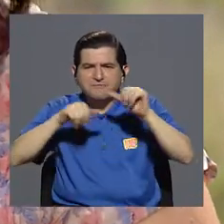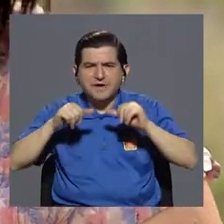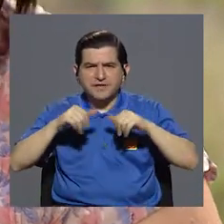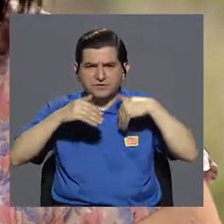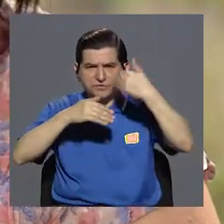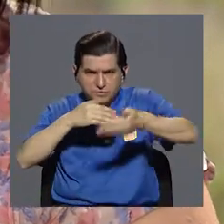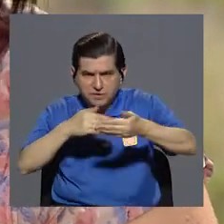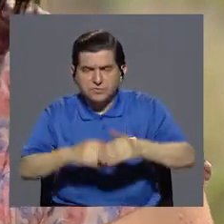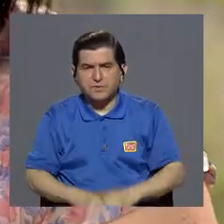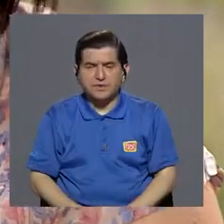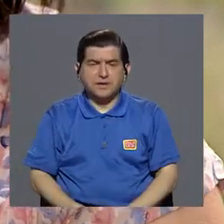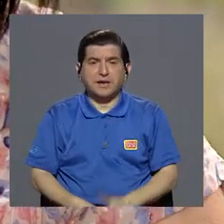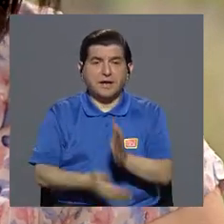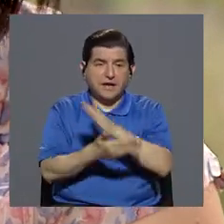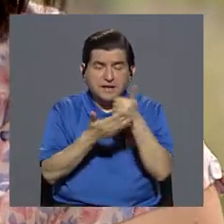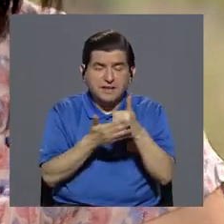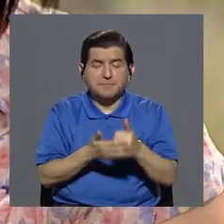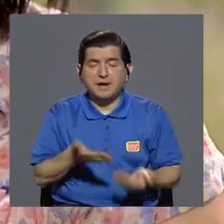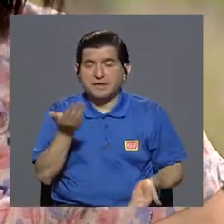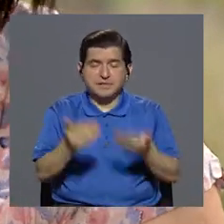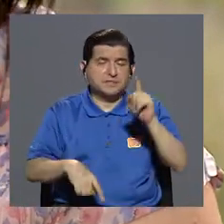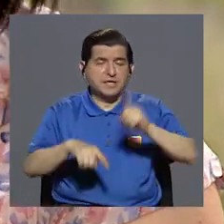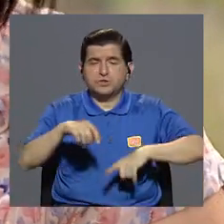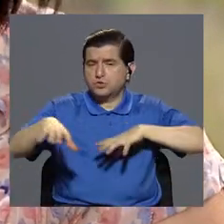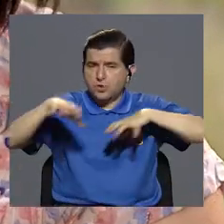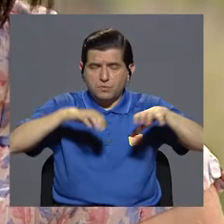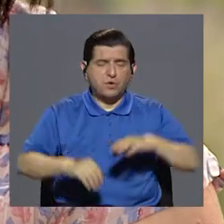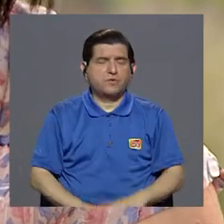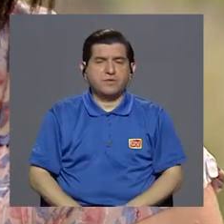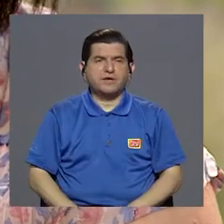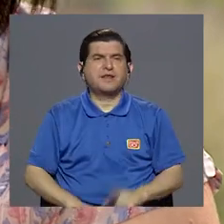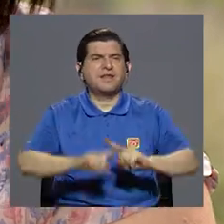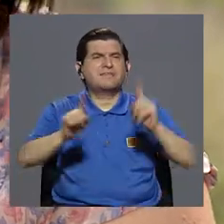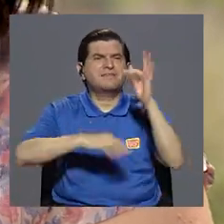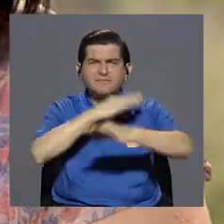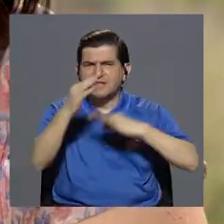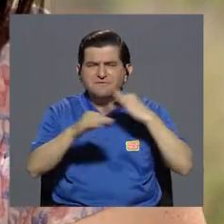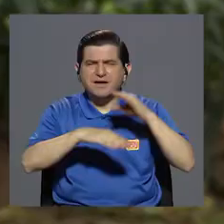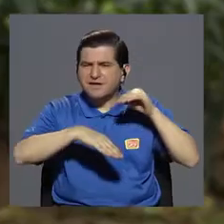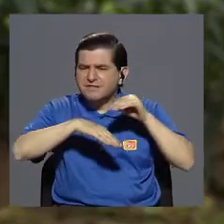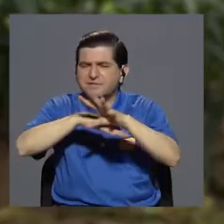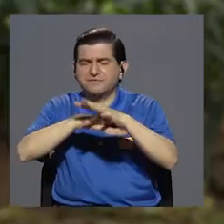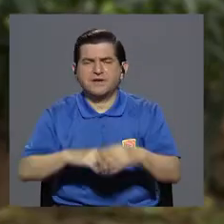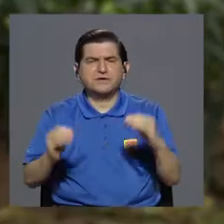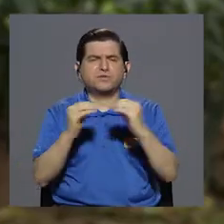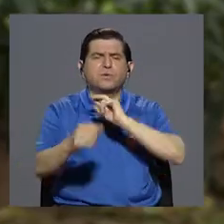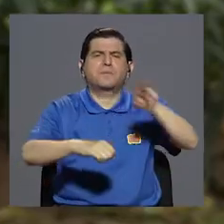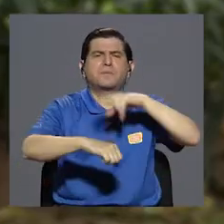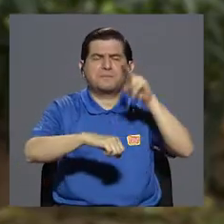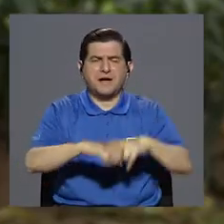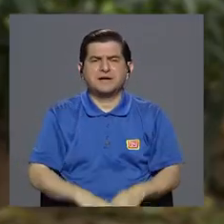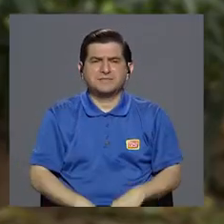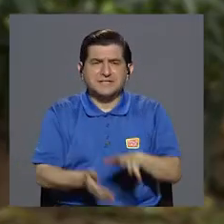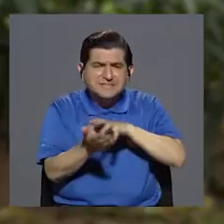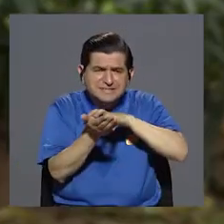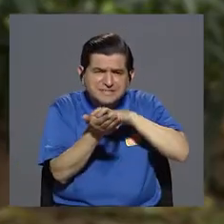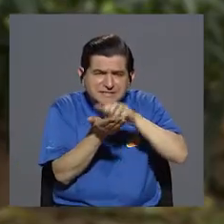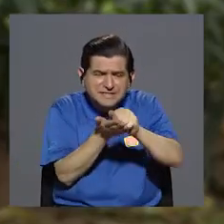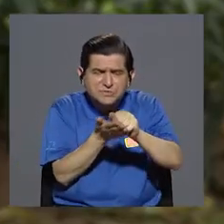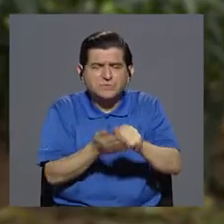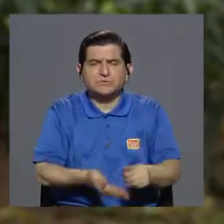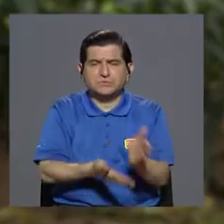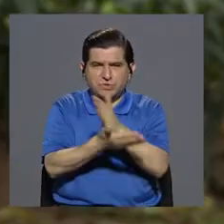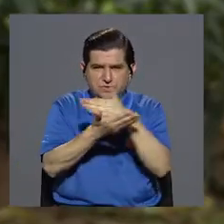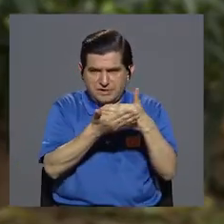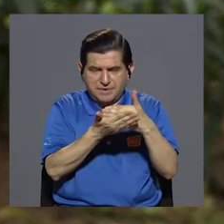¿serían estas partes que quedan inmovilizadas o que pierden...? Sí, hay diferentes tipos de secuelas. Lo más común es la destrucción del